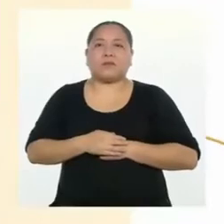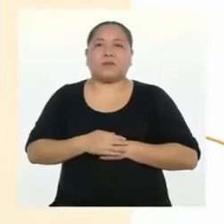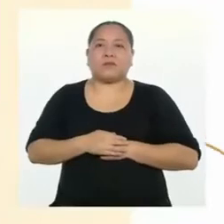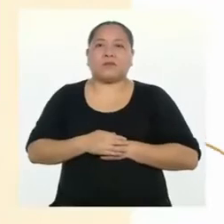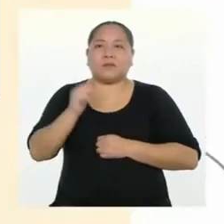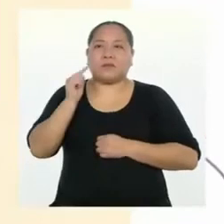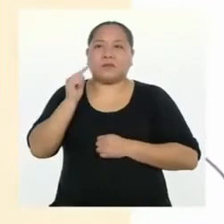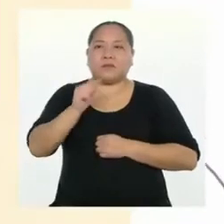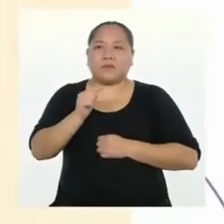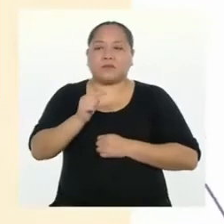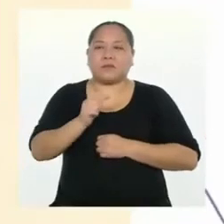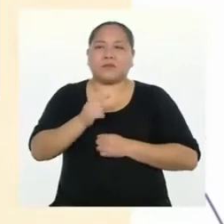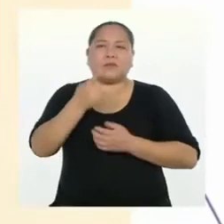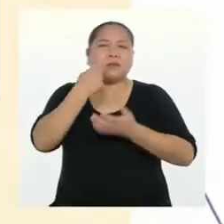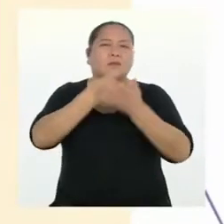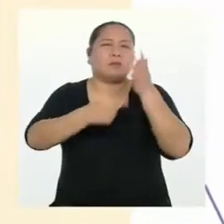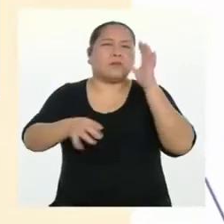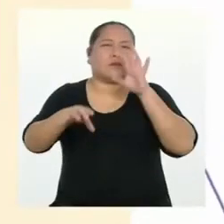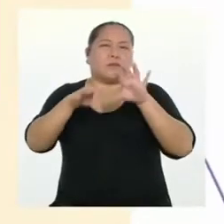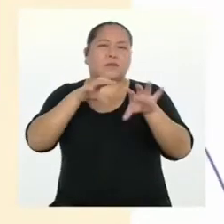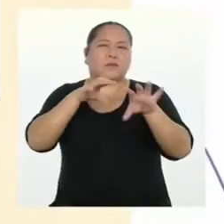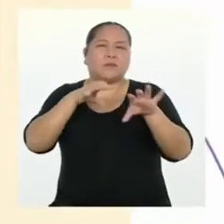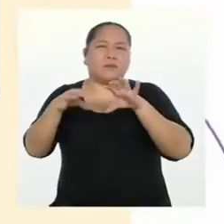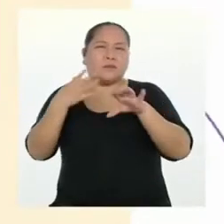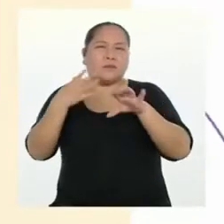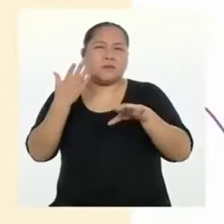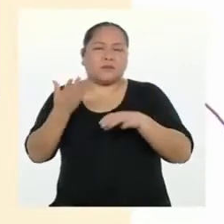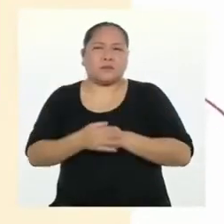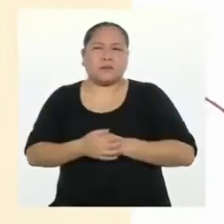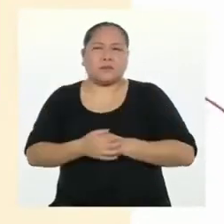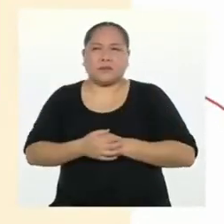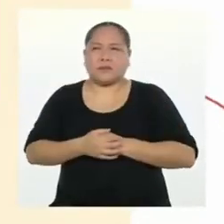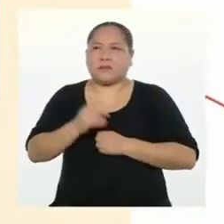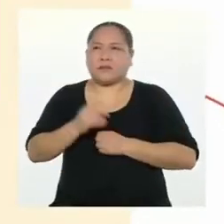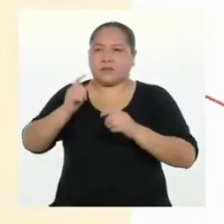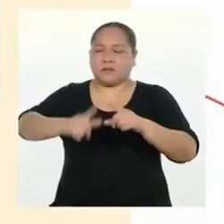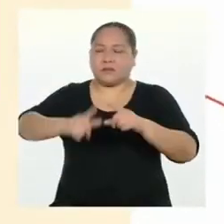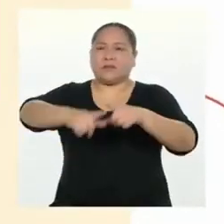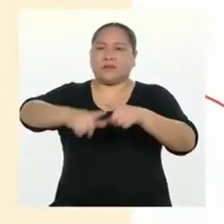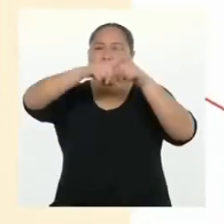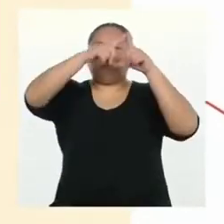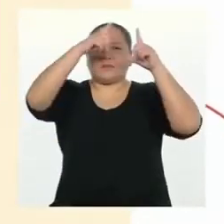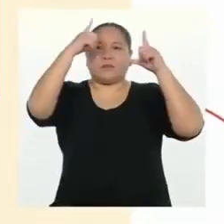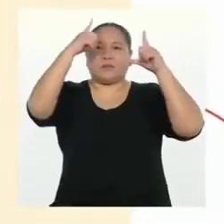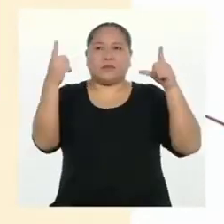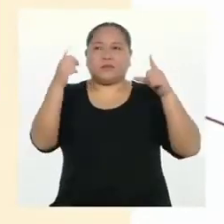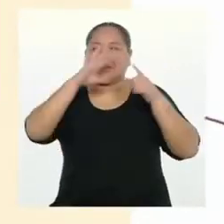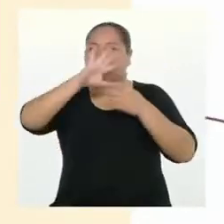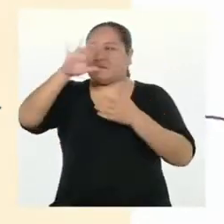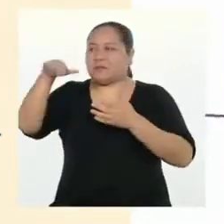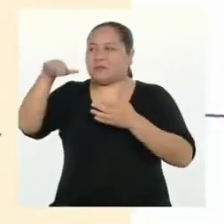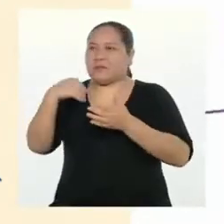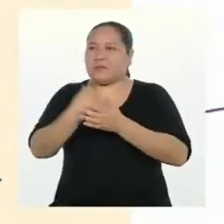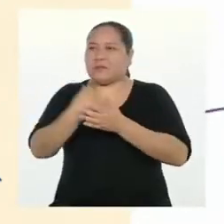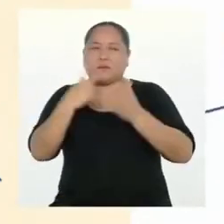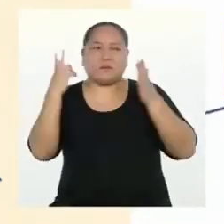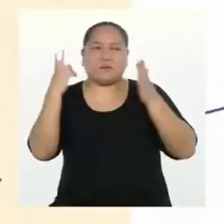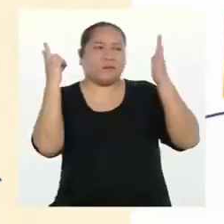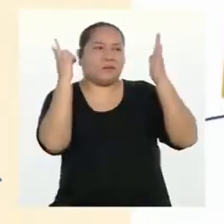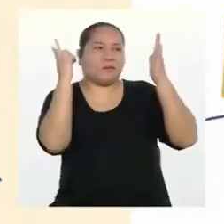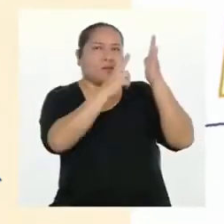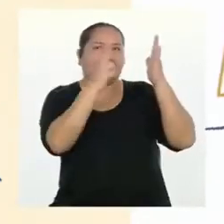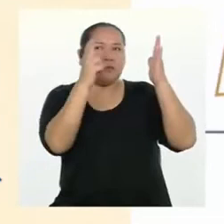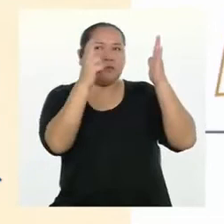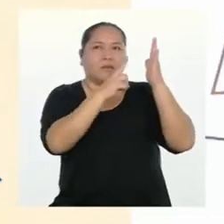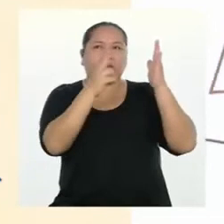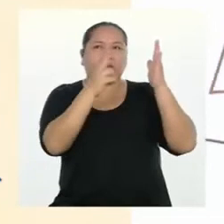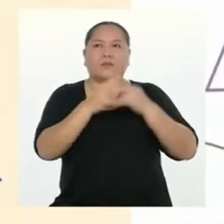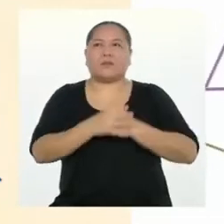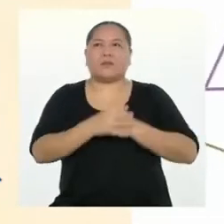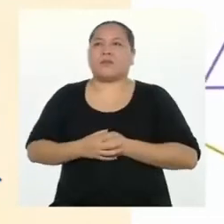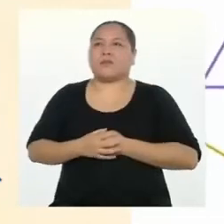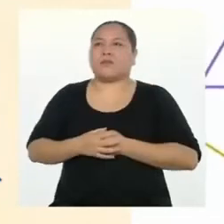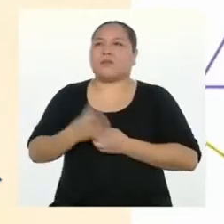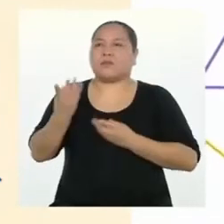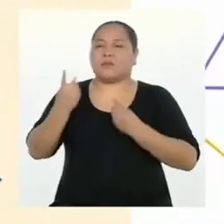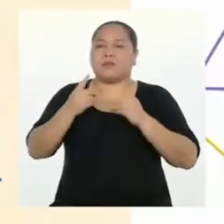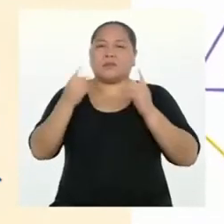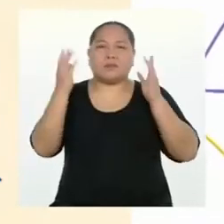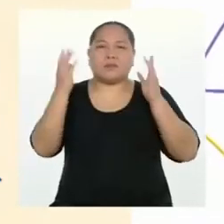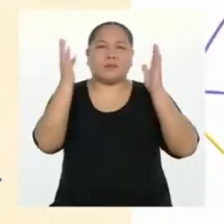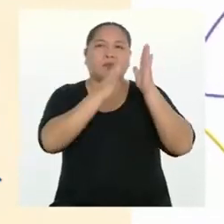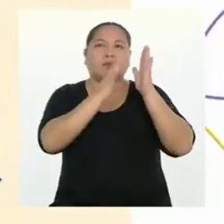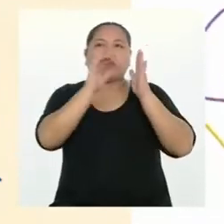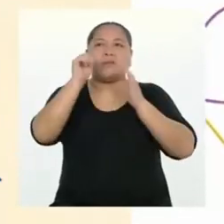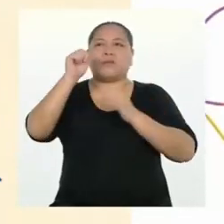¿Qué vamos a hacer? Como quiero hacer algo grande y que todos lo puedan ver de una forma masiva, optaré por un afiche.